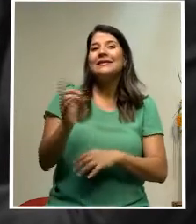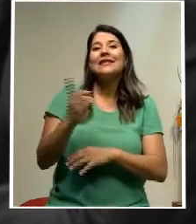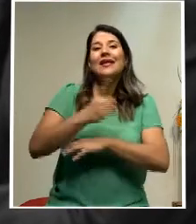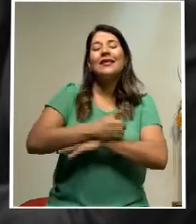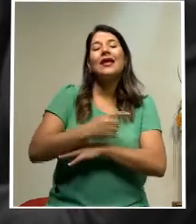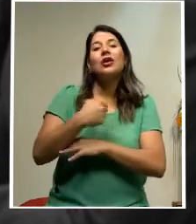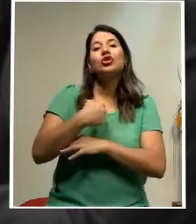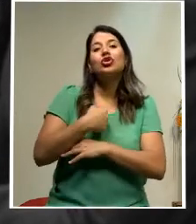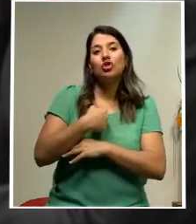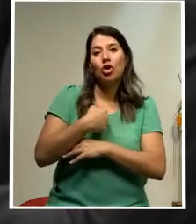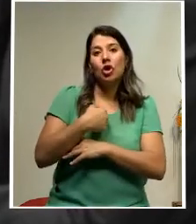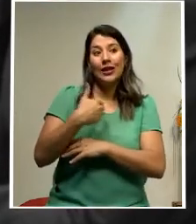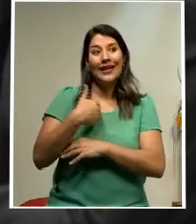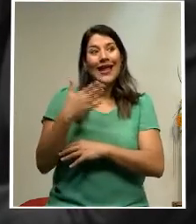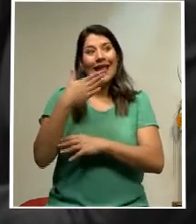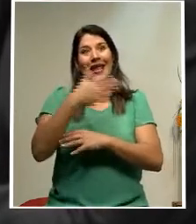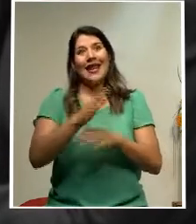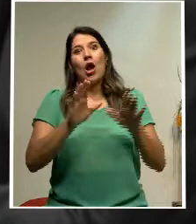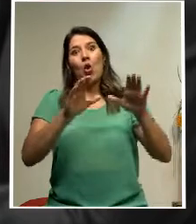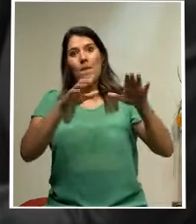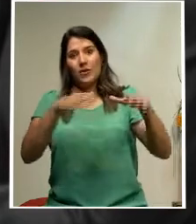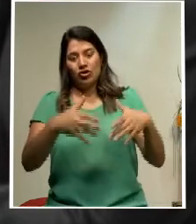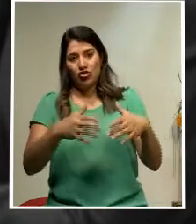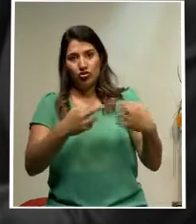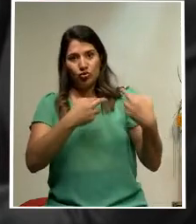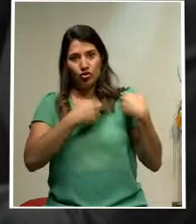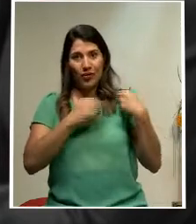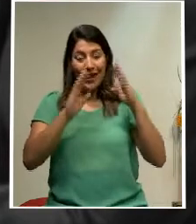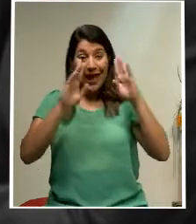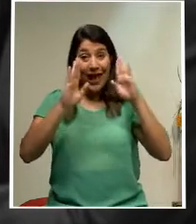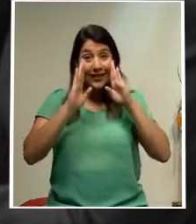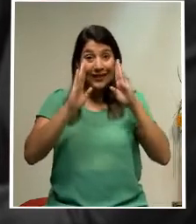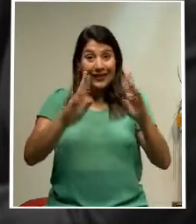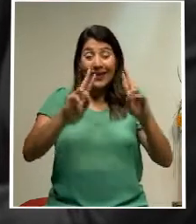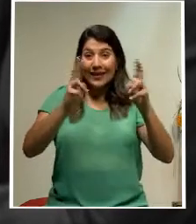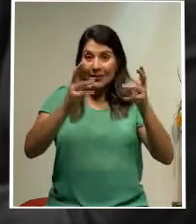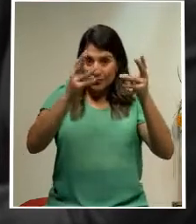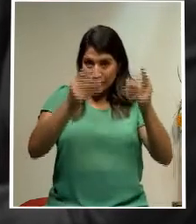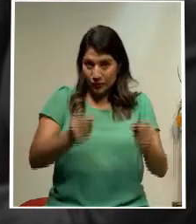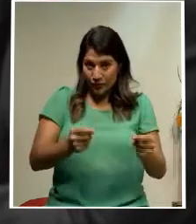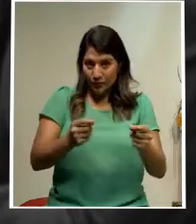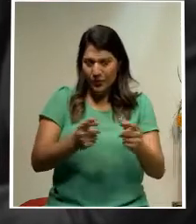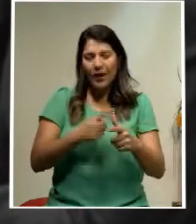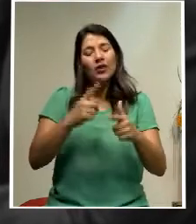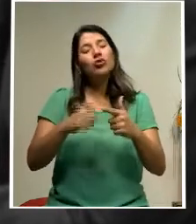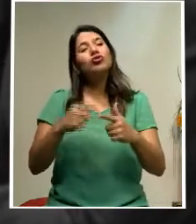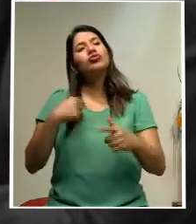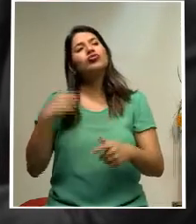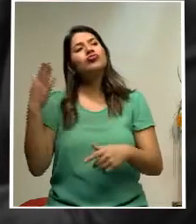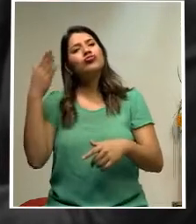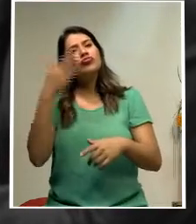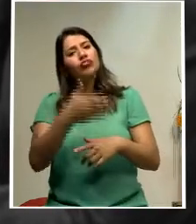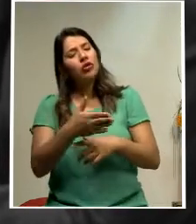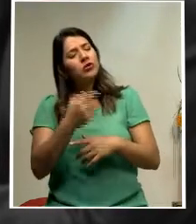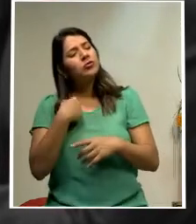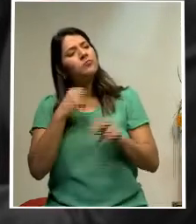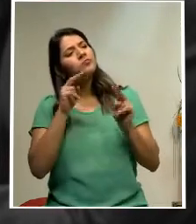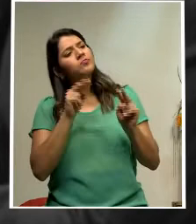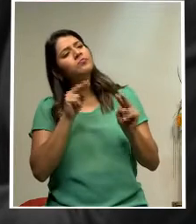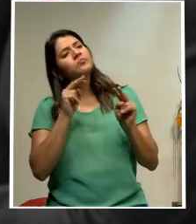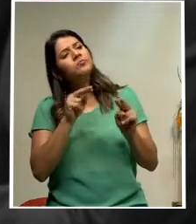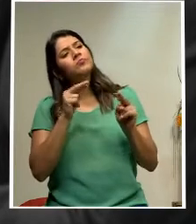Hacendarios en vivo y a todo colar y oigo la presentación de la moción, me fui y le comenté